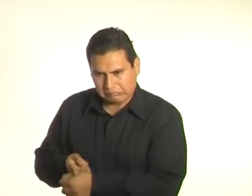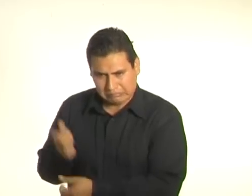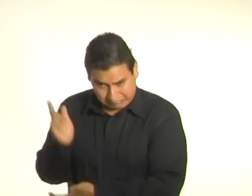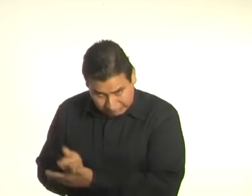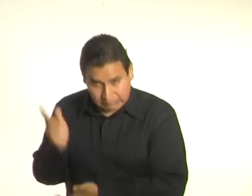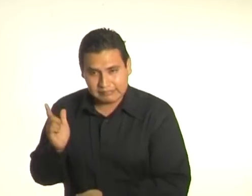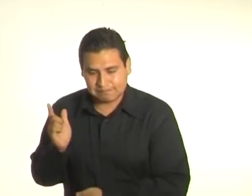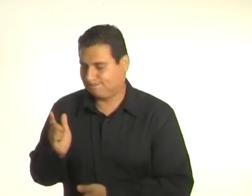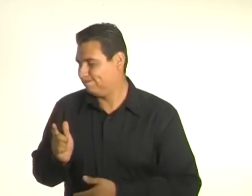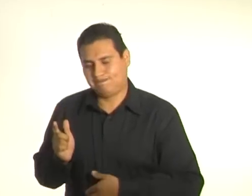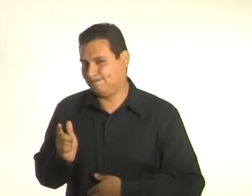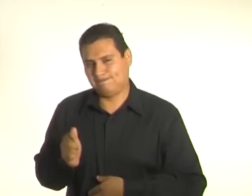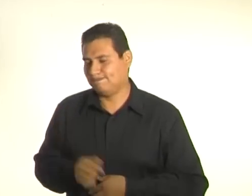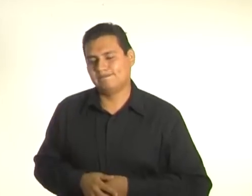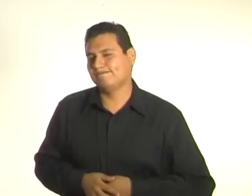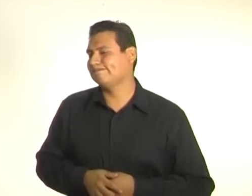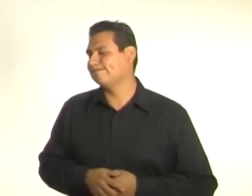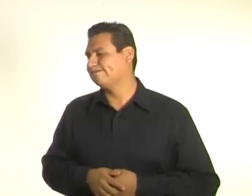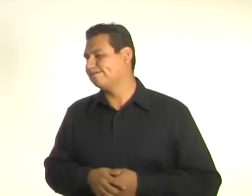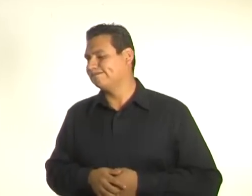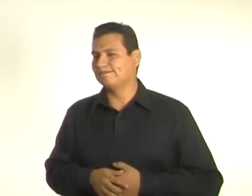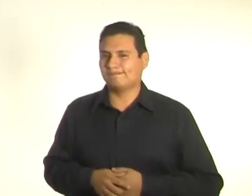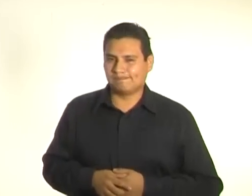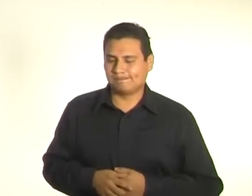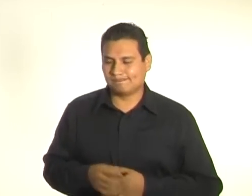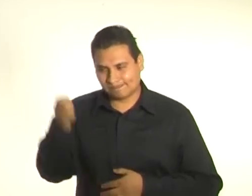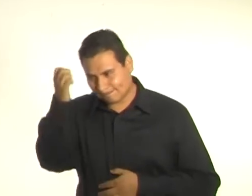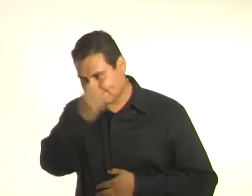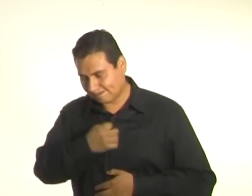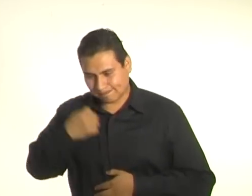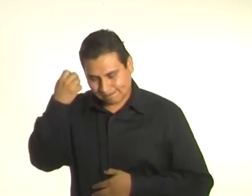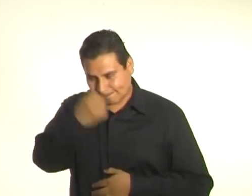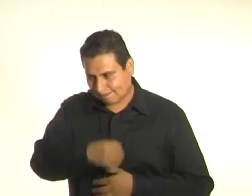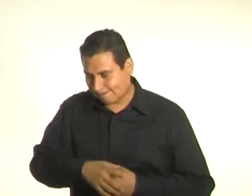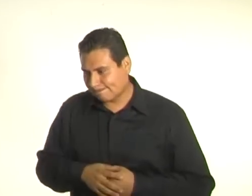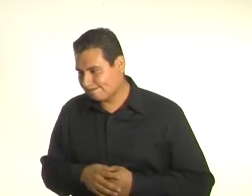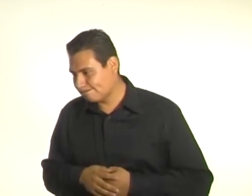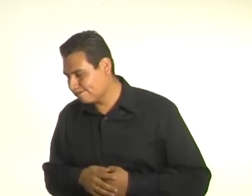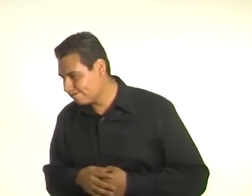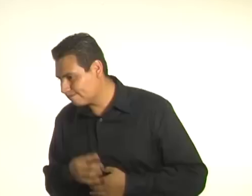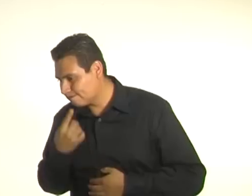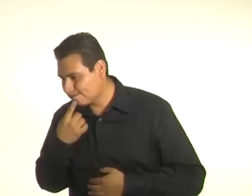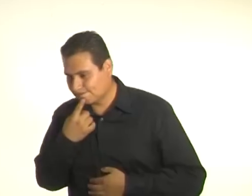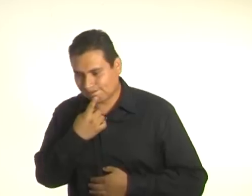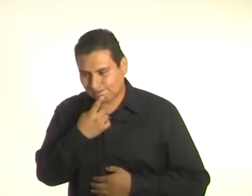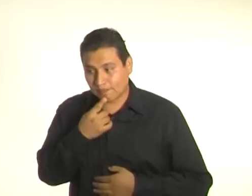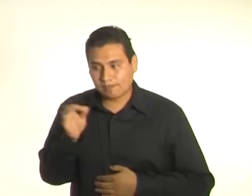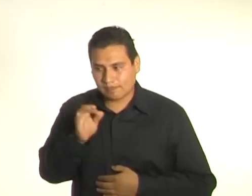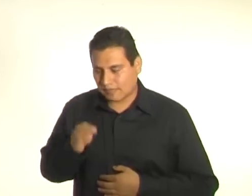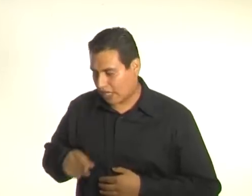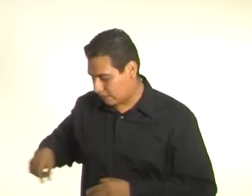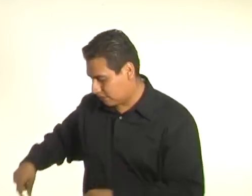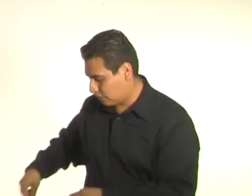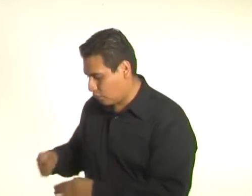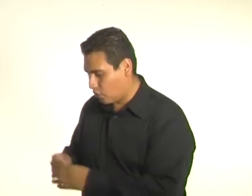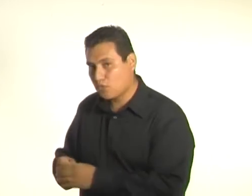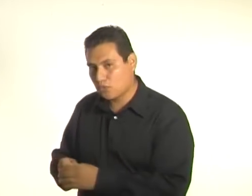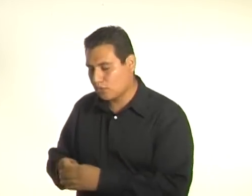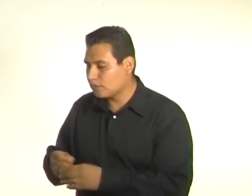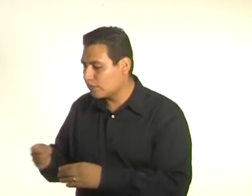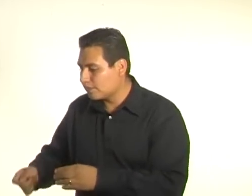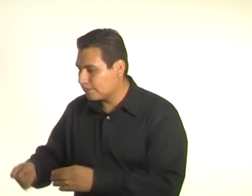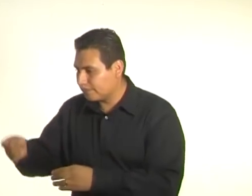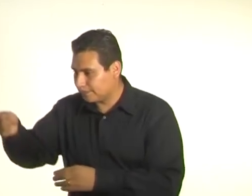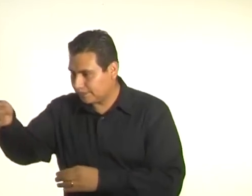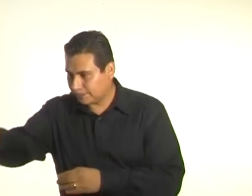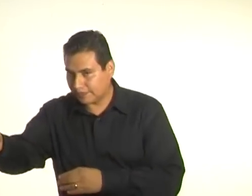Pero nos quedaremos más tranquilos, añadió, si le damos una cucharadita de jarabe. Ese jarabe que